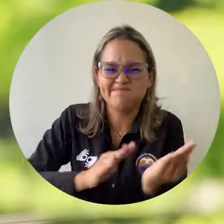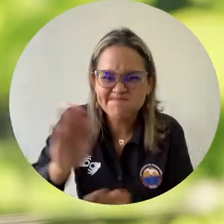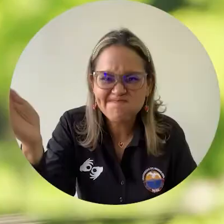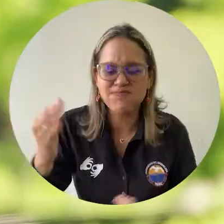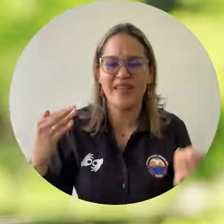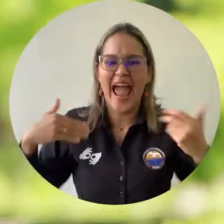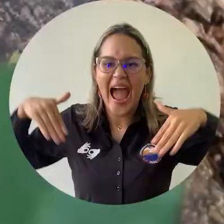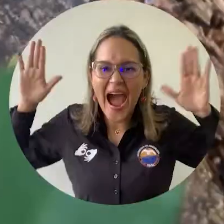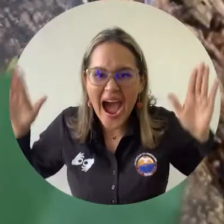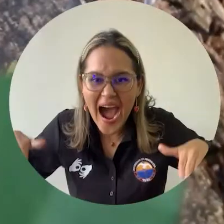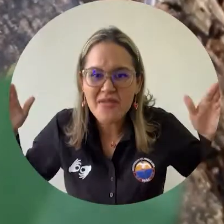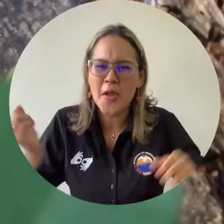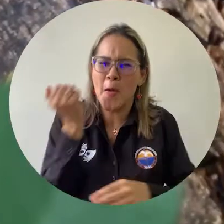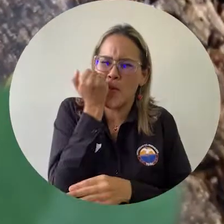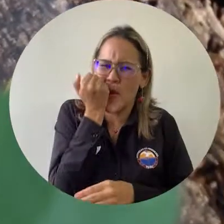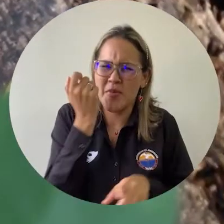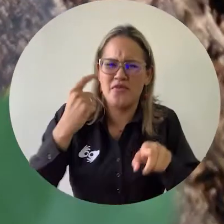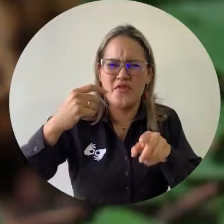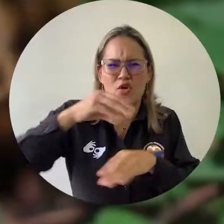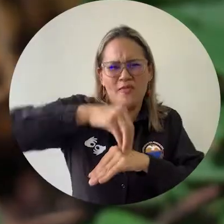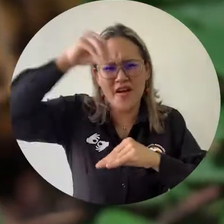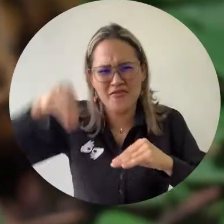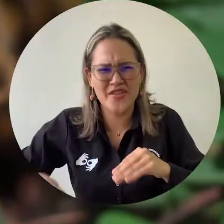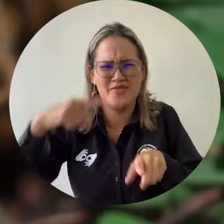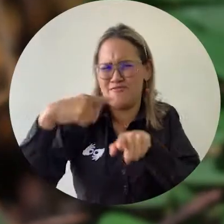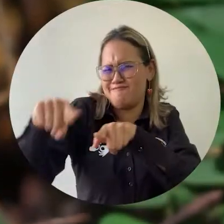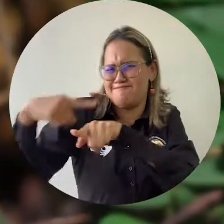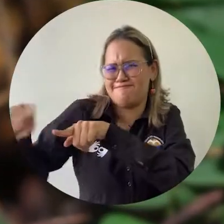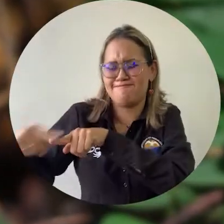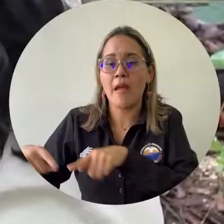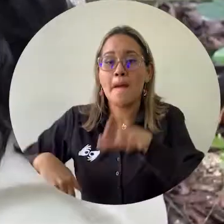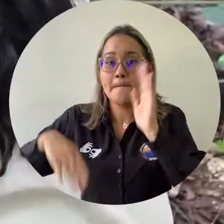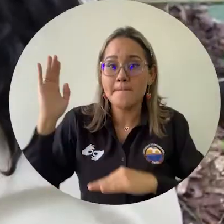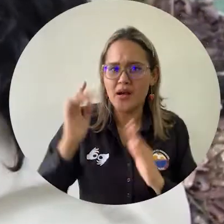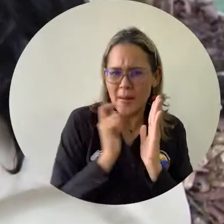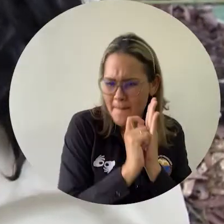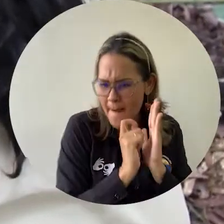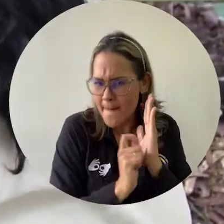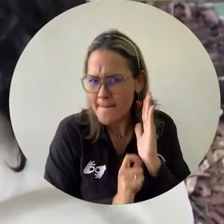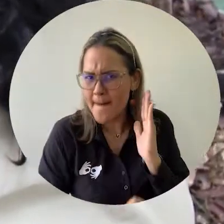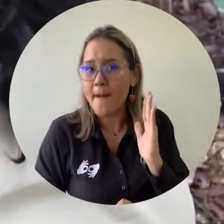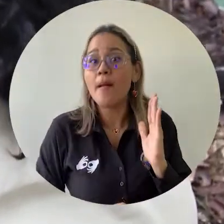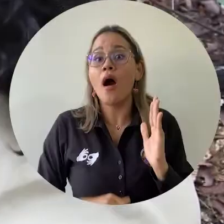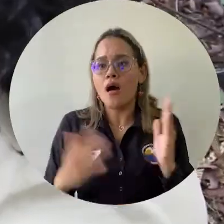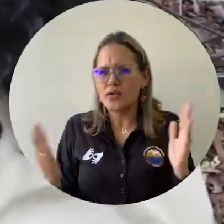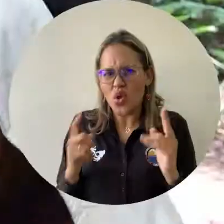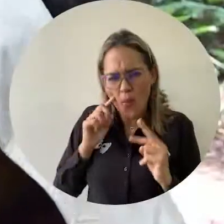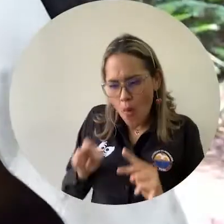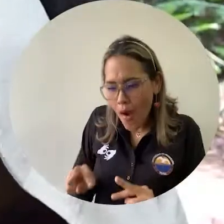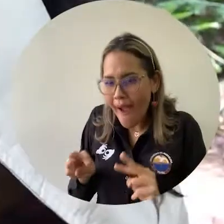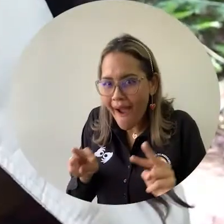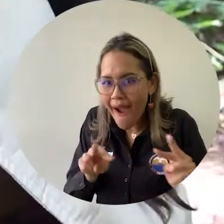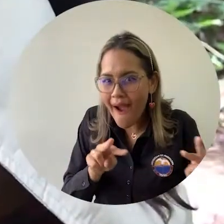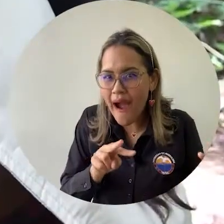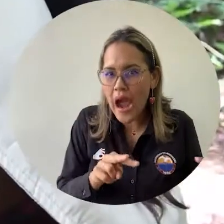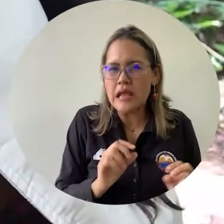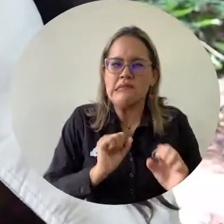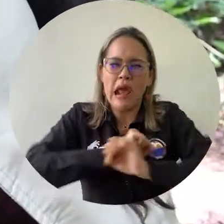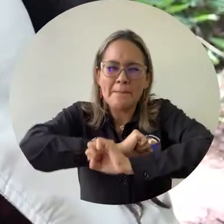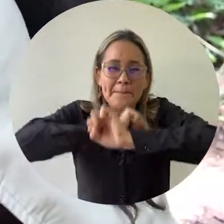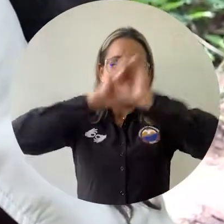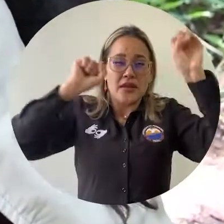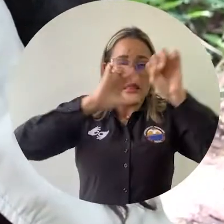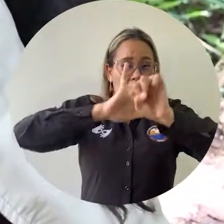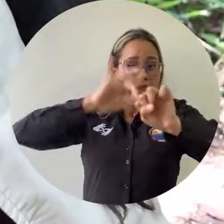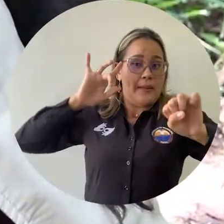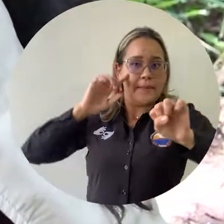mamíferos. Se realiza trabajo de campo con censos nocturnos para el componente de anfibios, reptiles y mamíferos, así como muestreos a tempranas